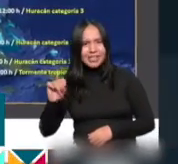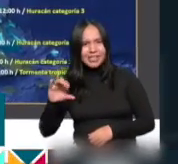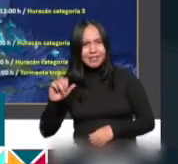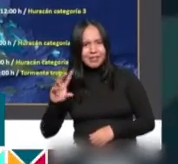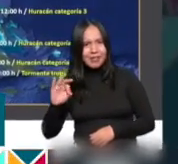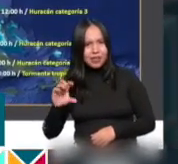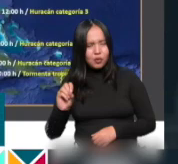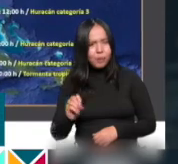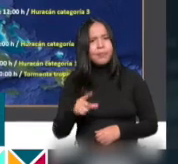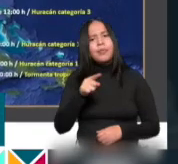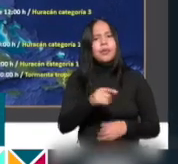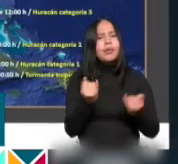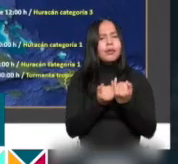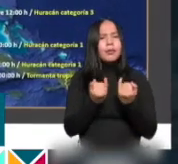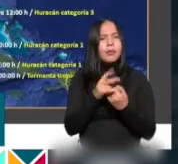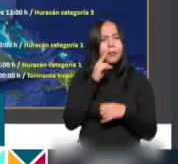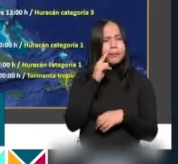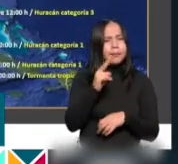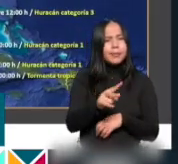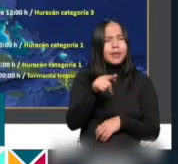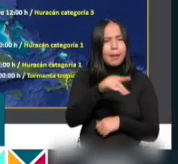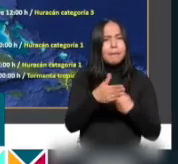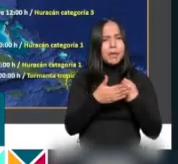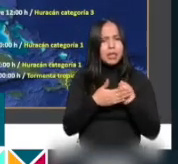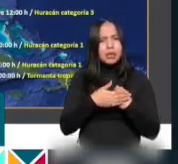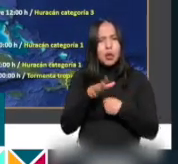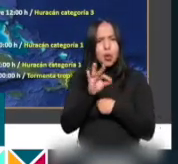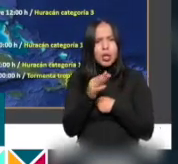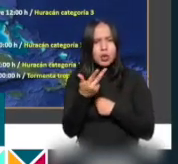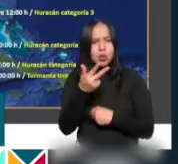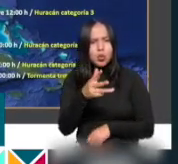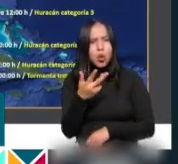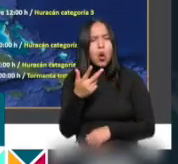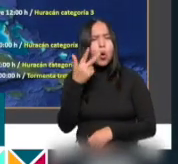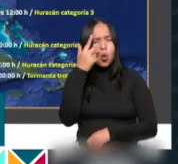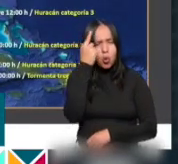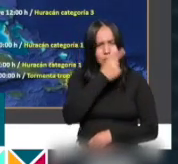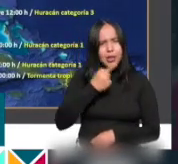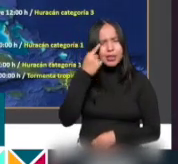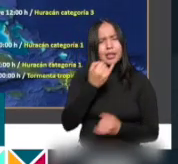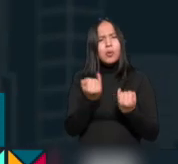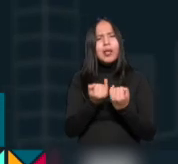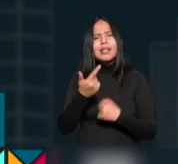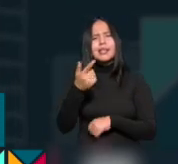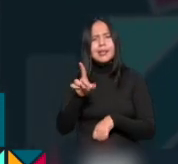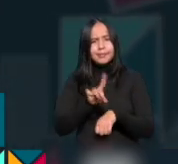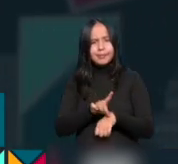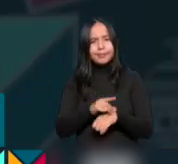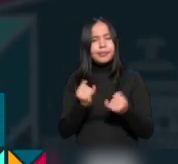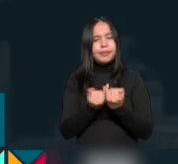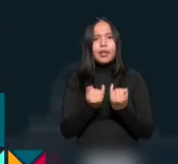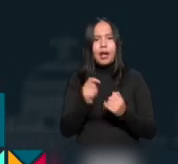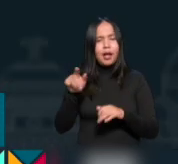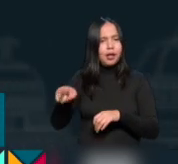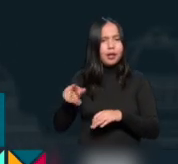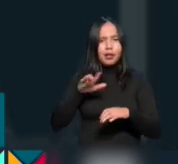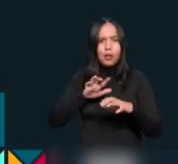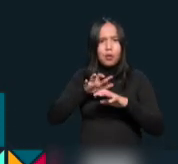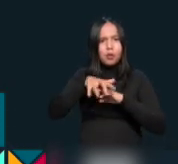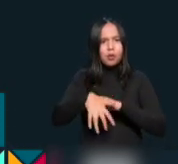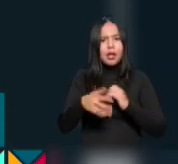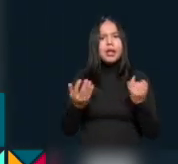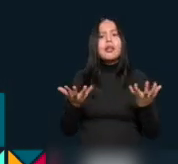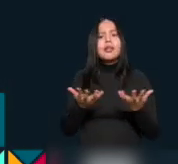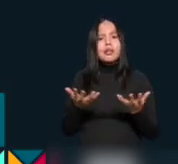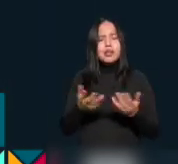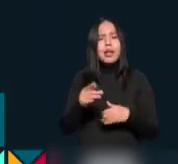% de probabilidad de desarrollo ciclónico en las próximas 48 horas y en 7 días. También el Servicio Meteorológico Nacional alertó sobre la